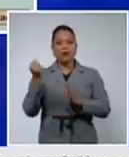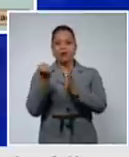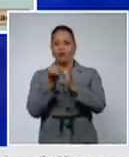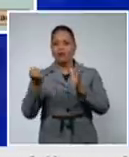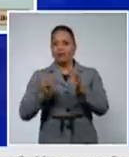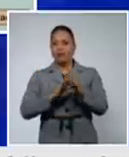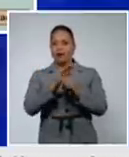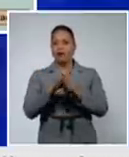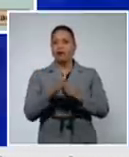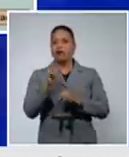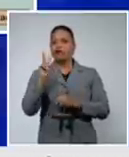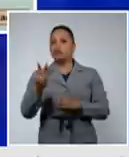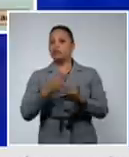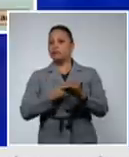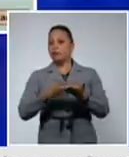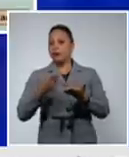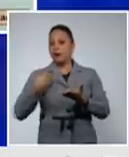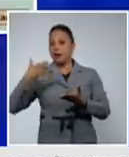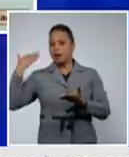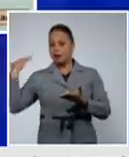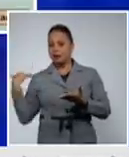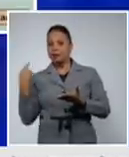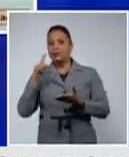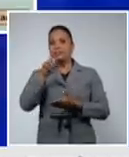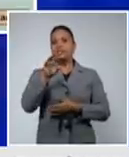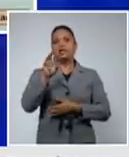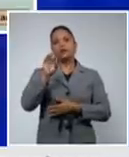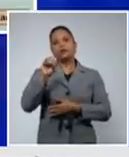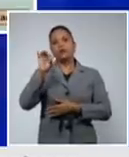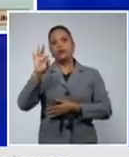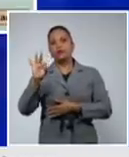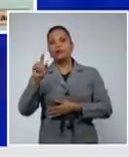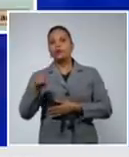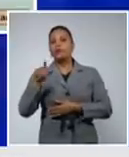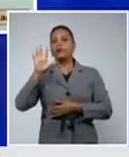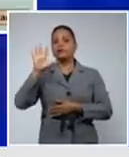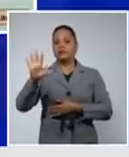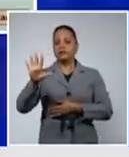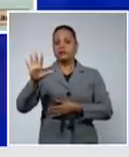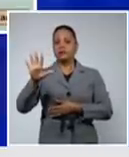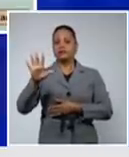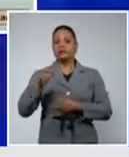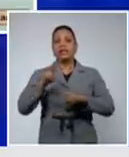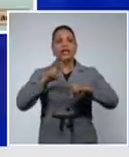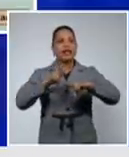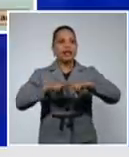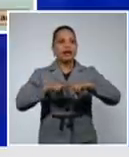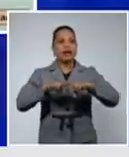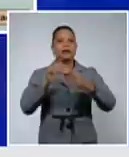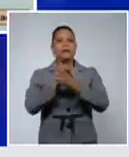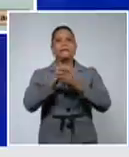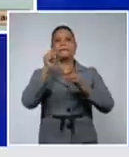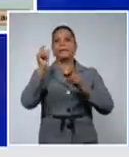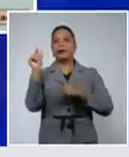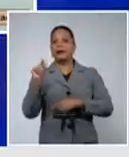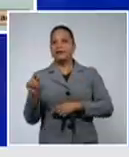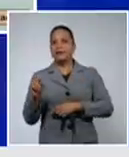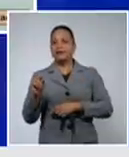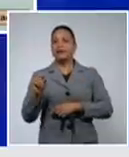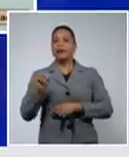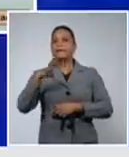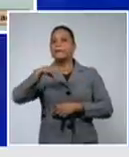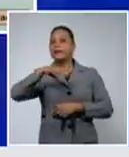últimos 15 días perdón a 108,5 que La Habana Mayabeque y Pinar del Río